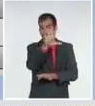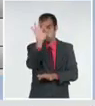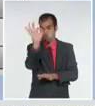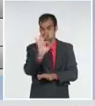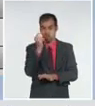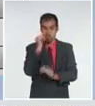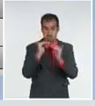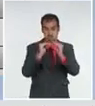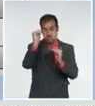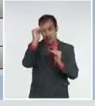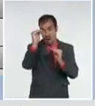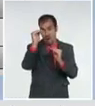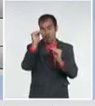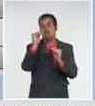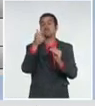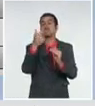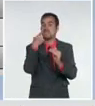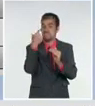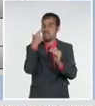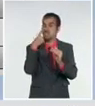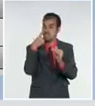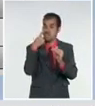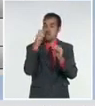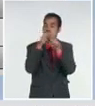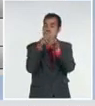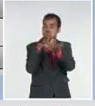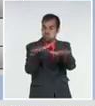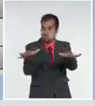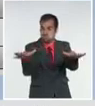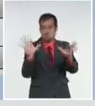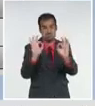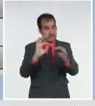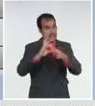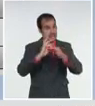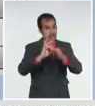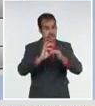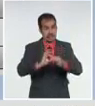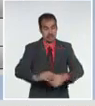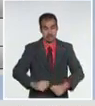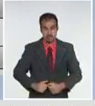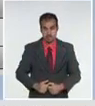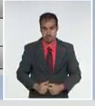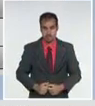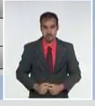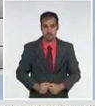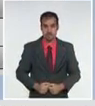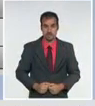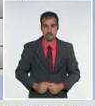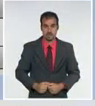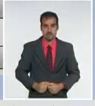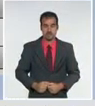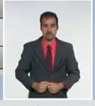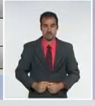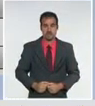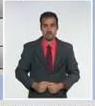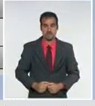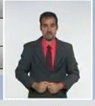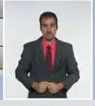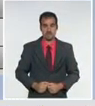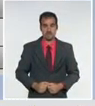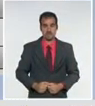tradice una transmisión importante. Con el comportamiento del muestreo